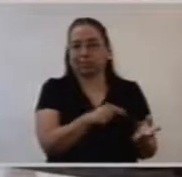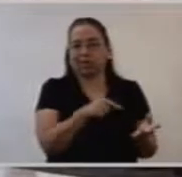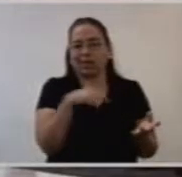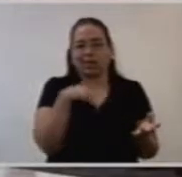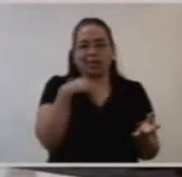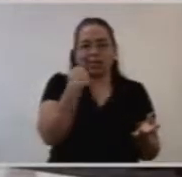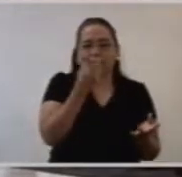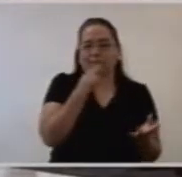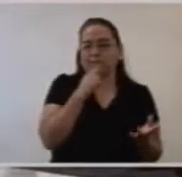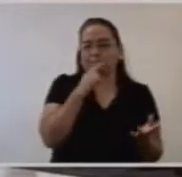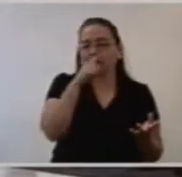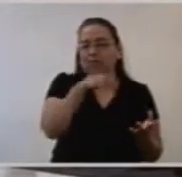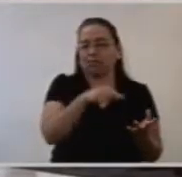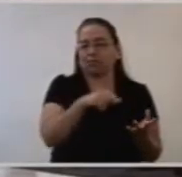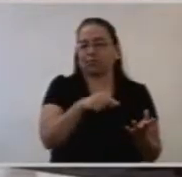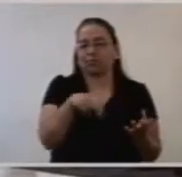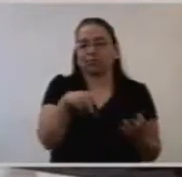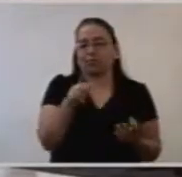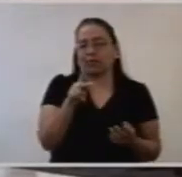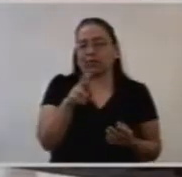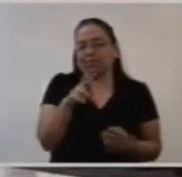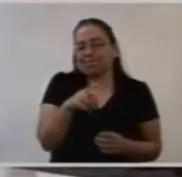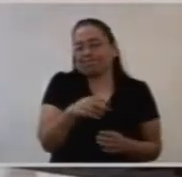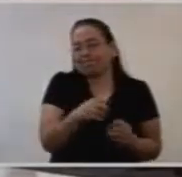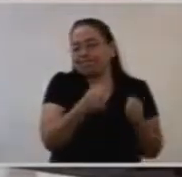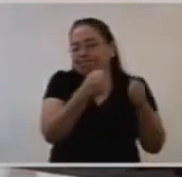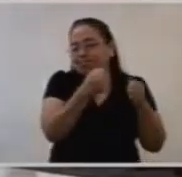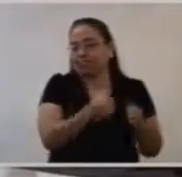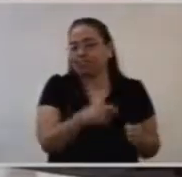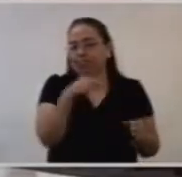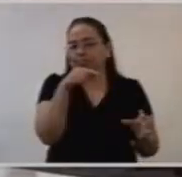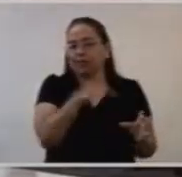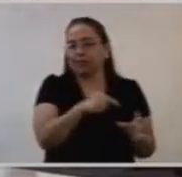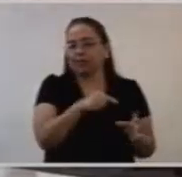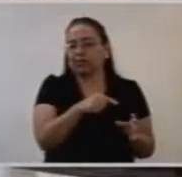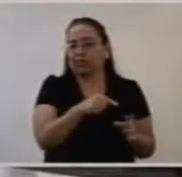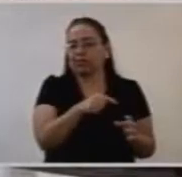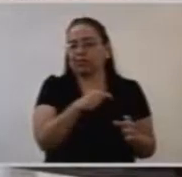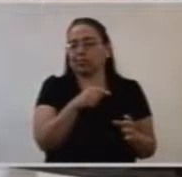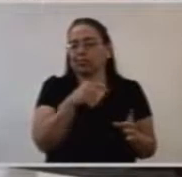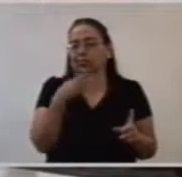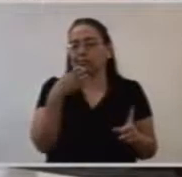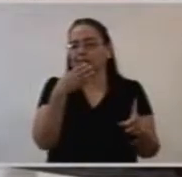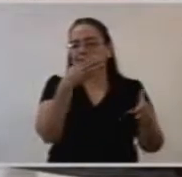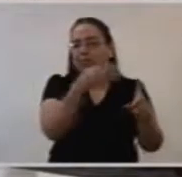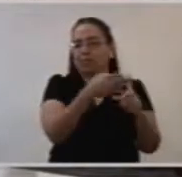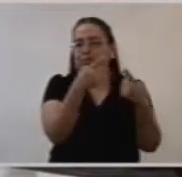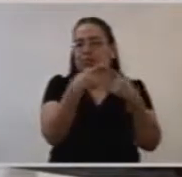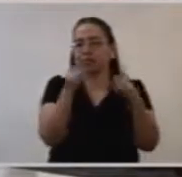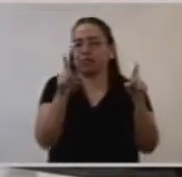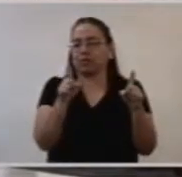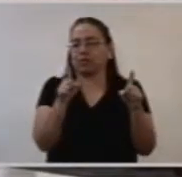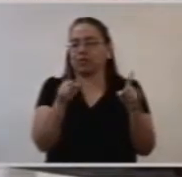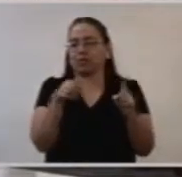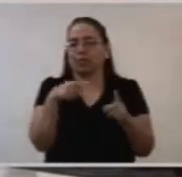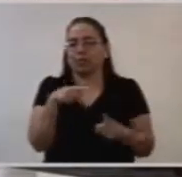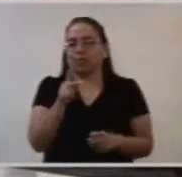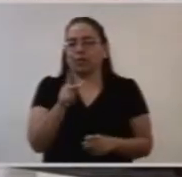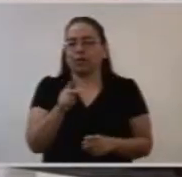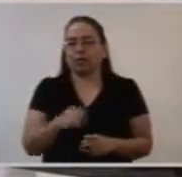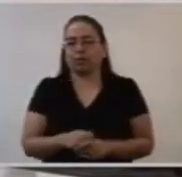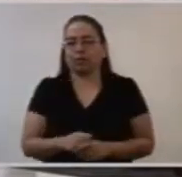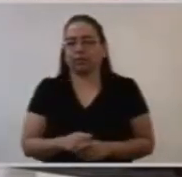y seguramente en estos desafíos históricos se pueden cometer